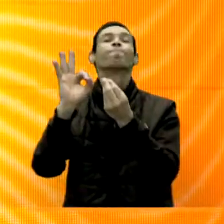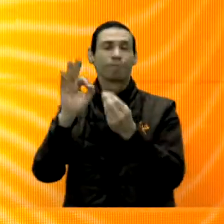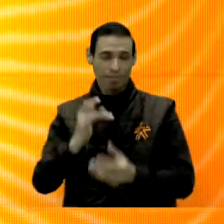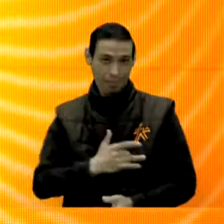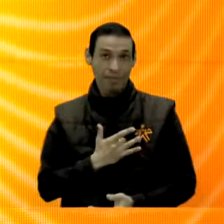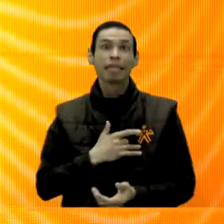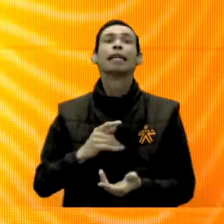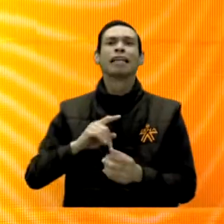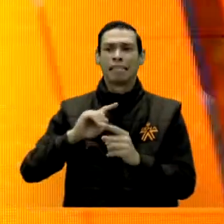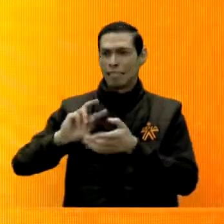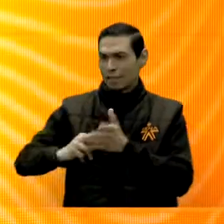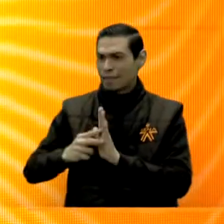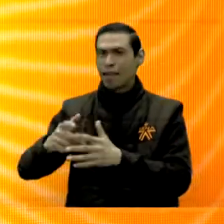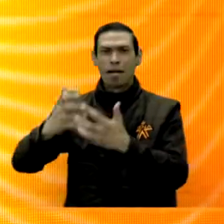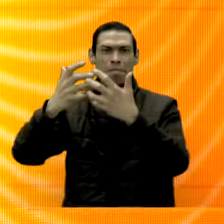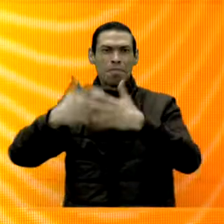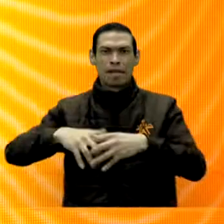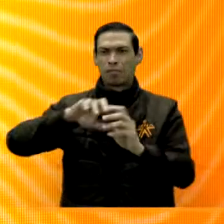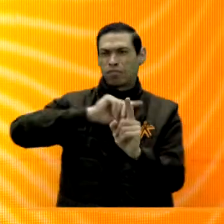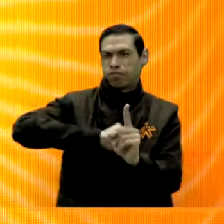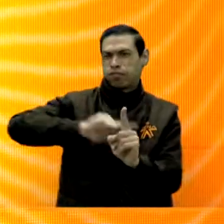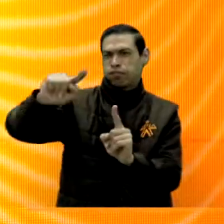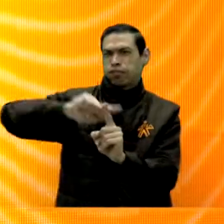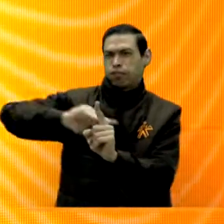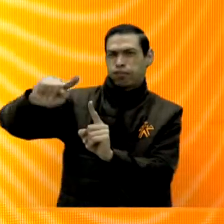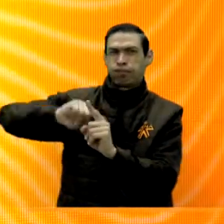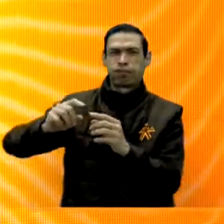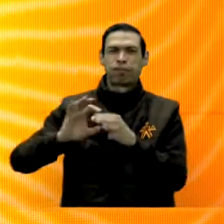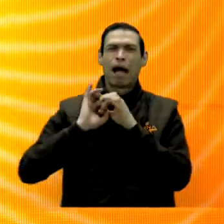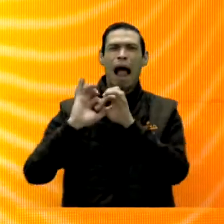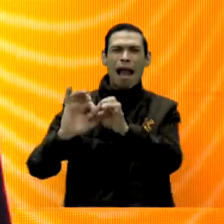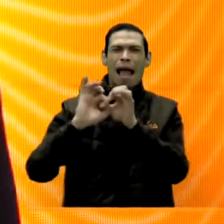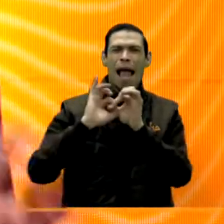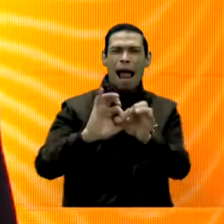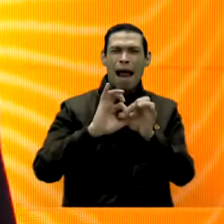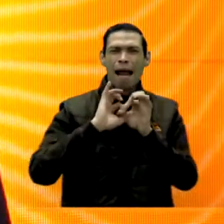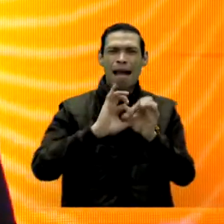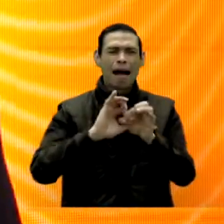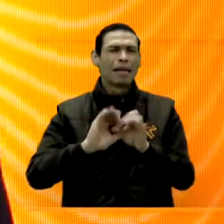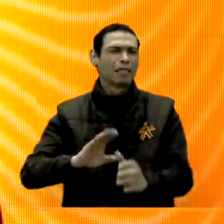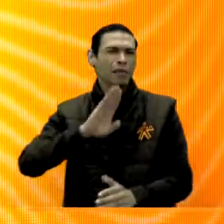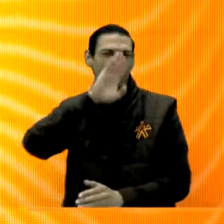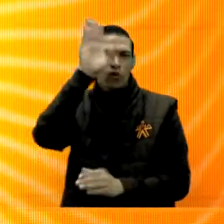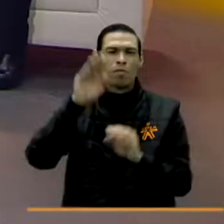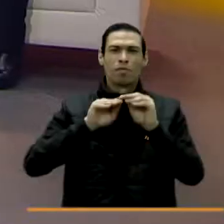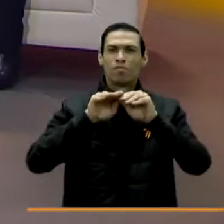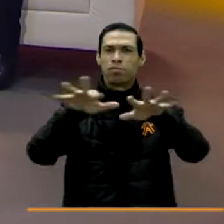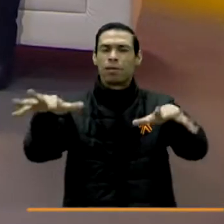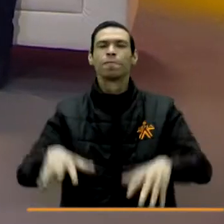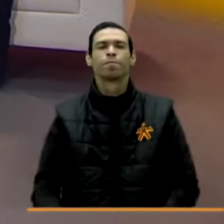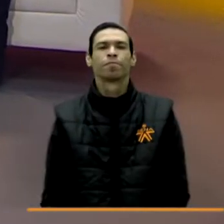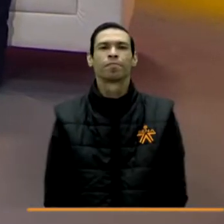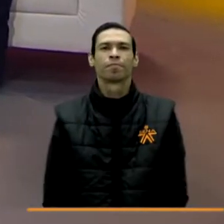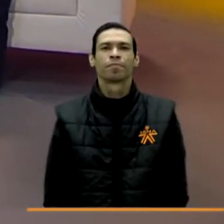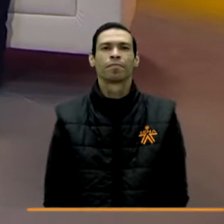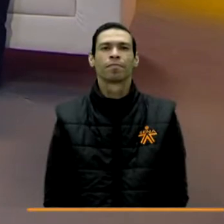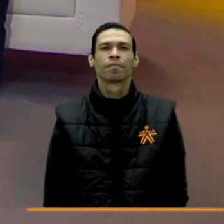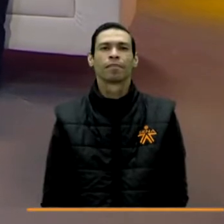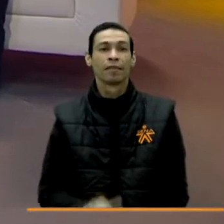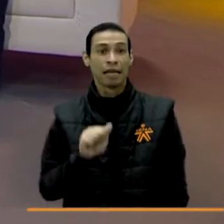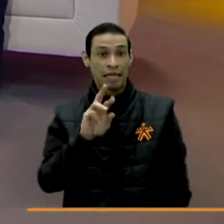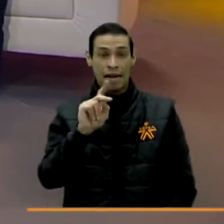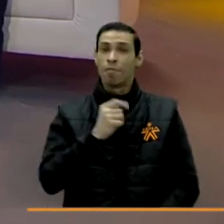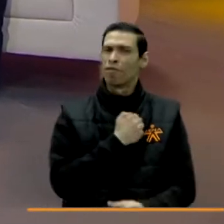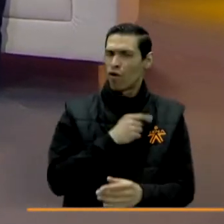cantidad de alianzas con empresas nacionales que podemos hoy anunciar y que anunciamos permanentemente. Adriana,